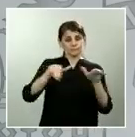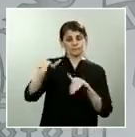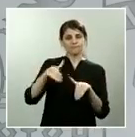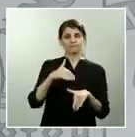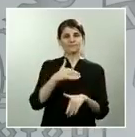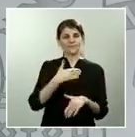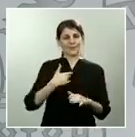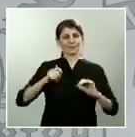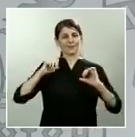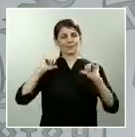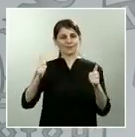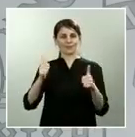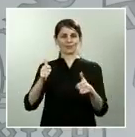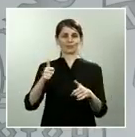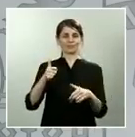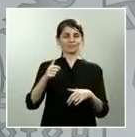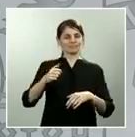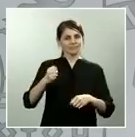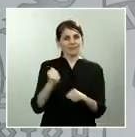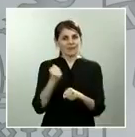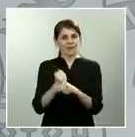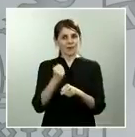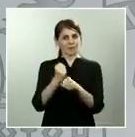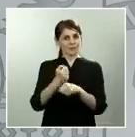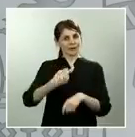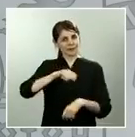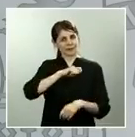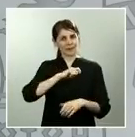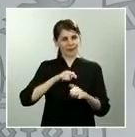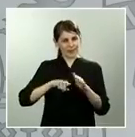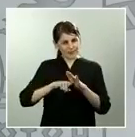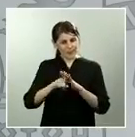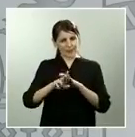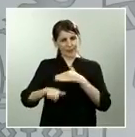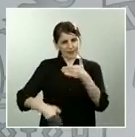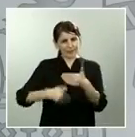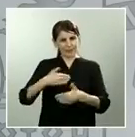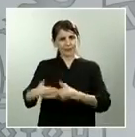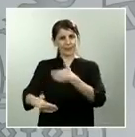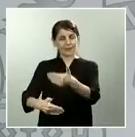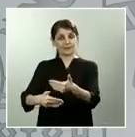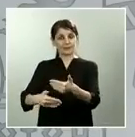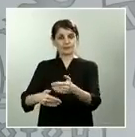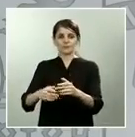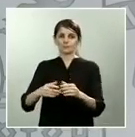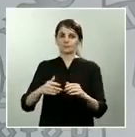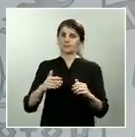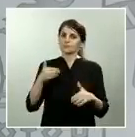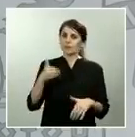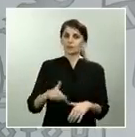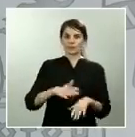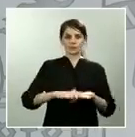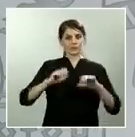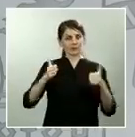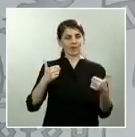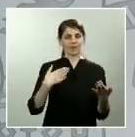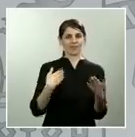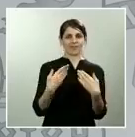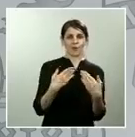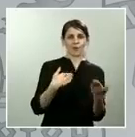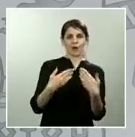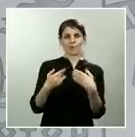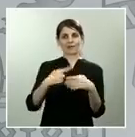país, para que podamos empezar a dialogar y diagnosticar una situación que tiene que permitir el acercamiento